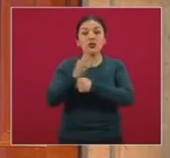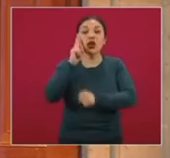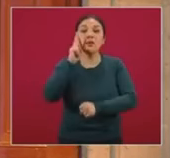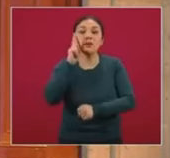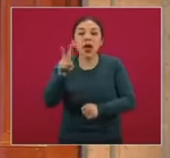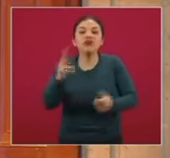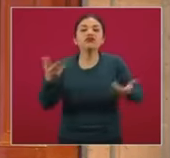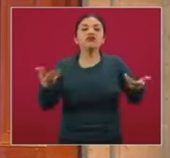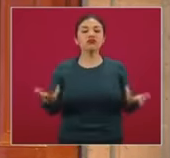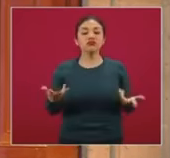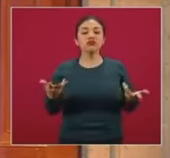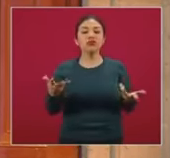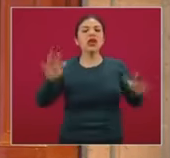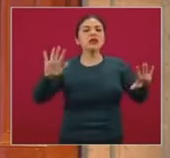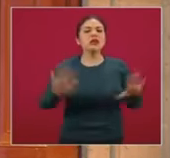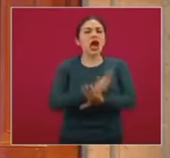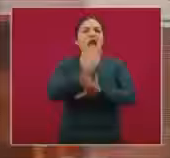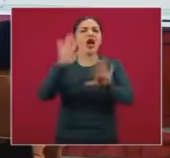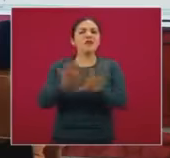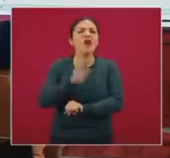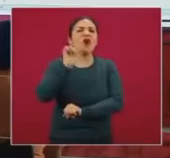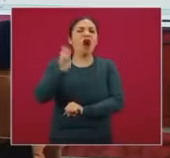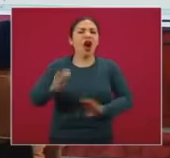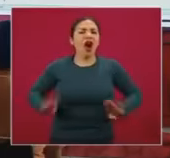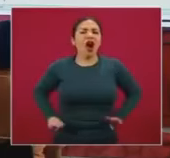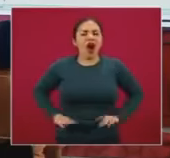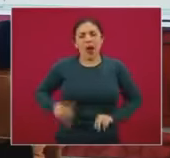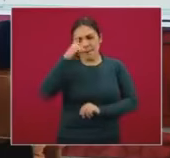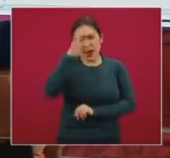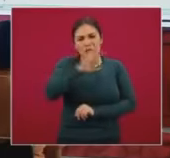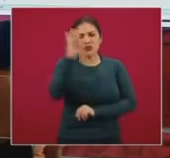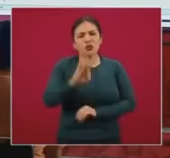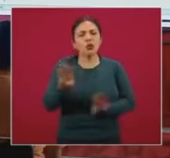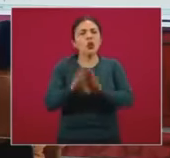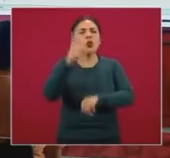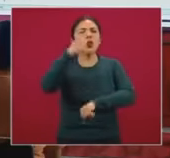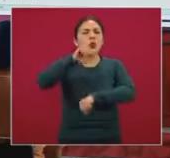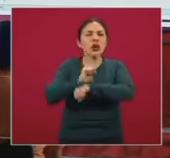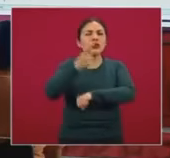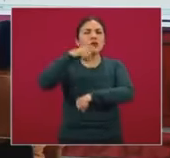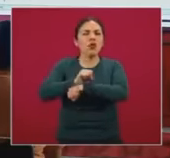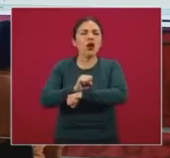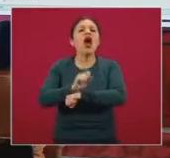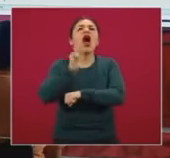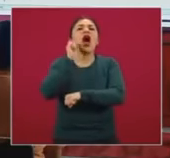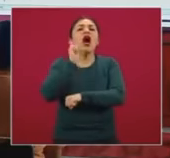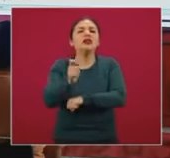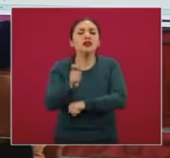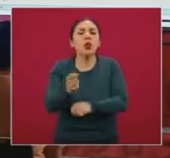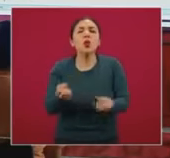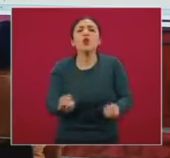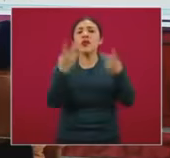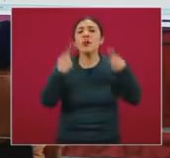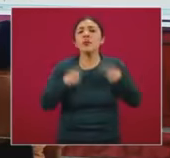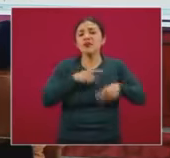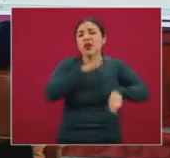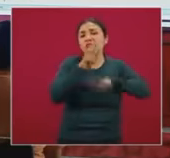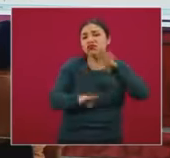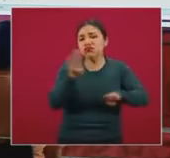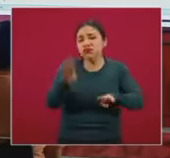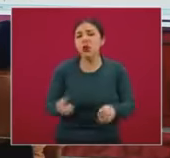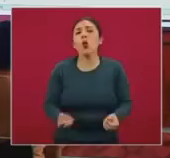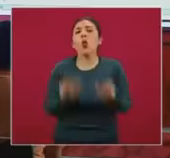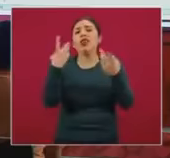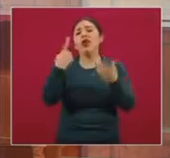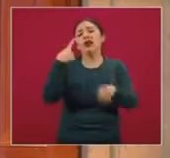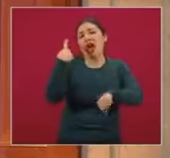precisamente los cambios en el porcentaje de cambios semanal de casos, de defunciones y de personas